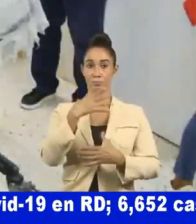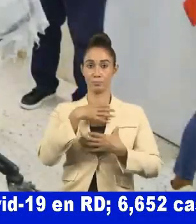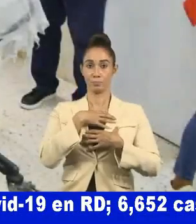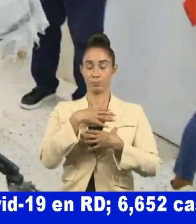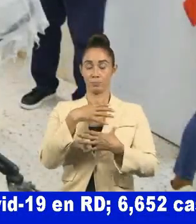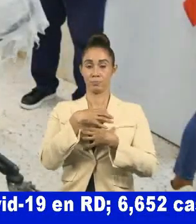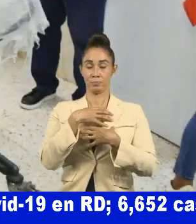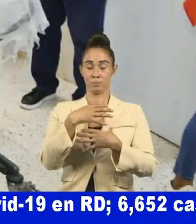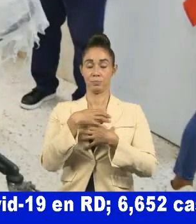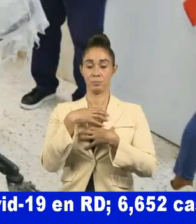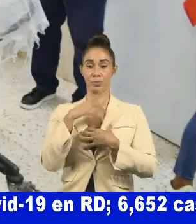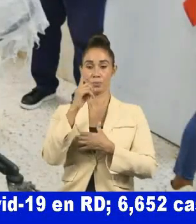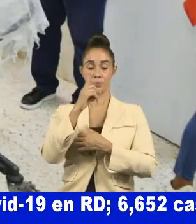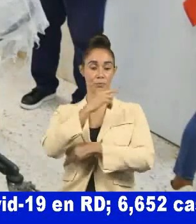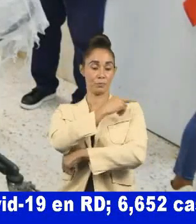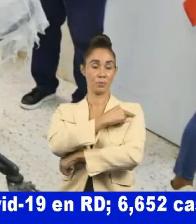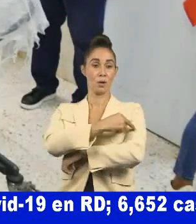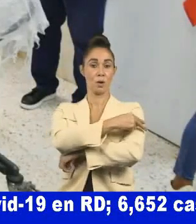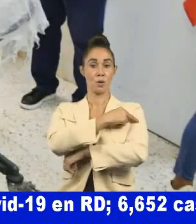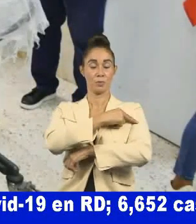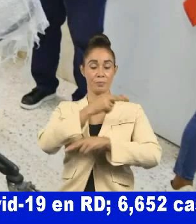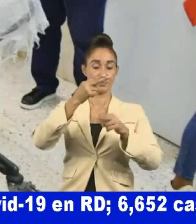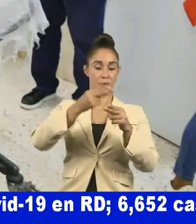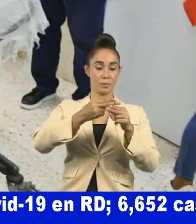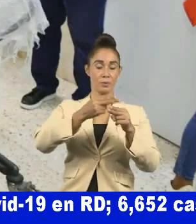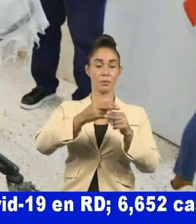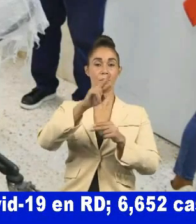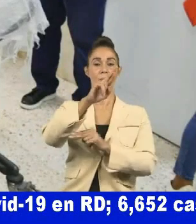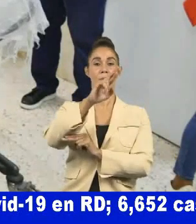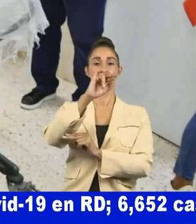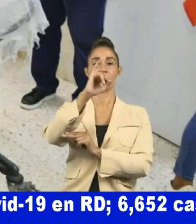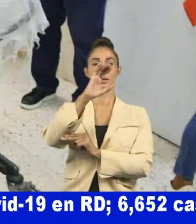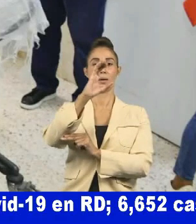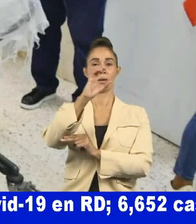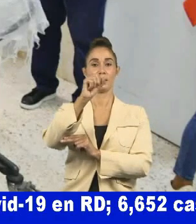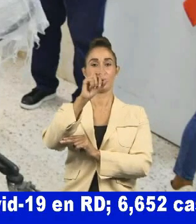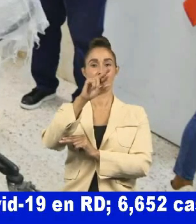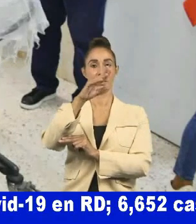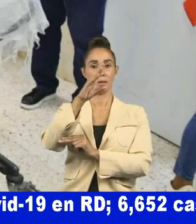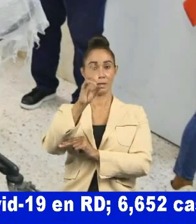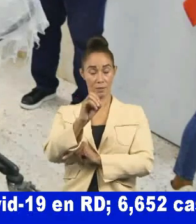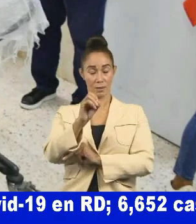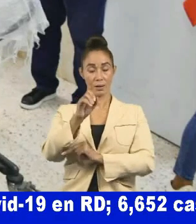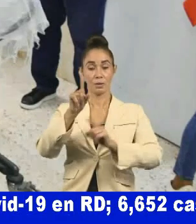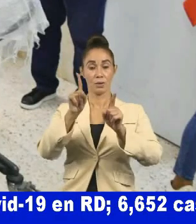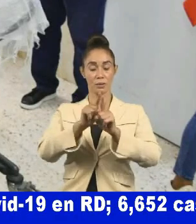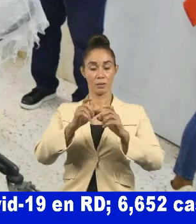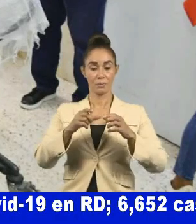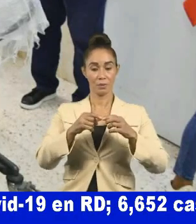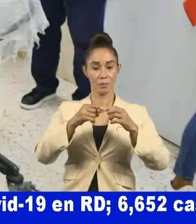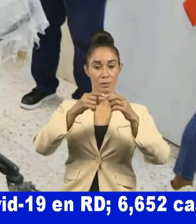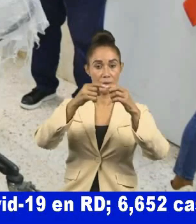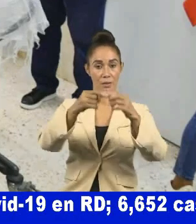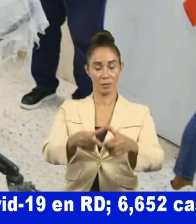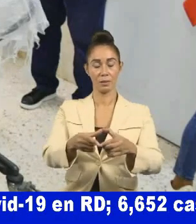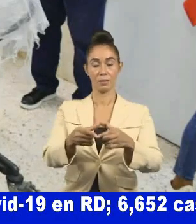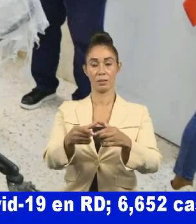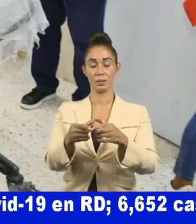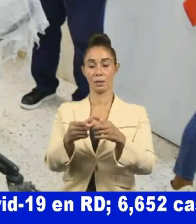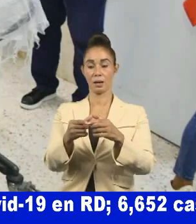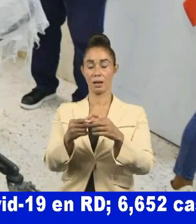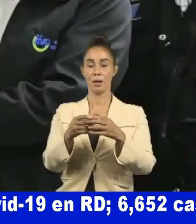a el hospital Ricardo Limardo e igualmente dos CIPAP o ventiladores